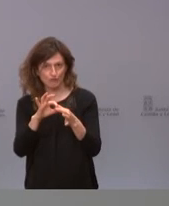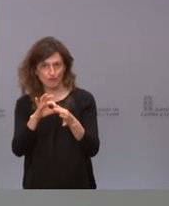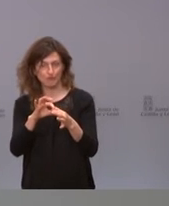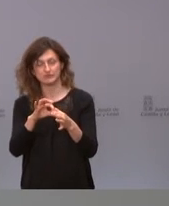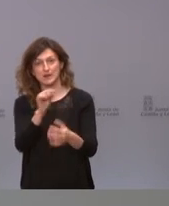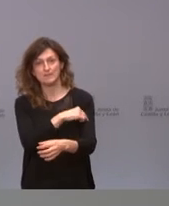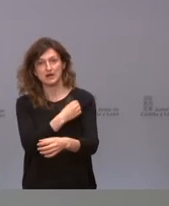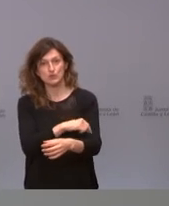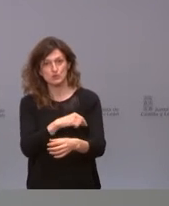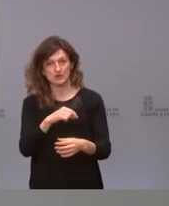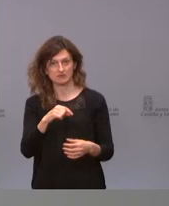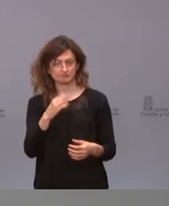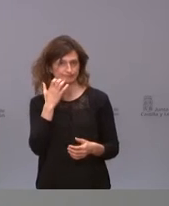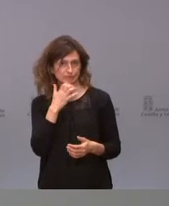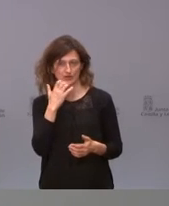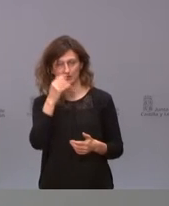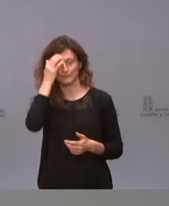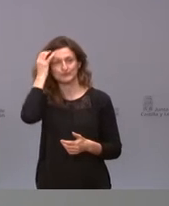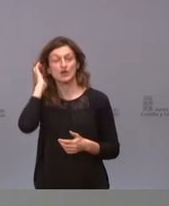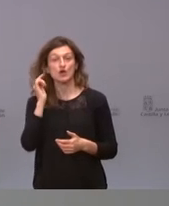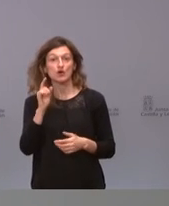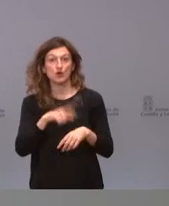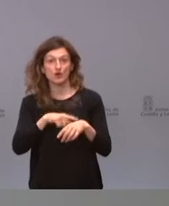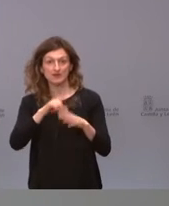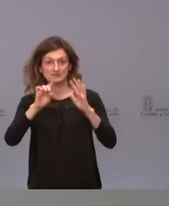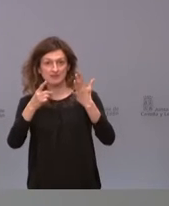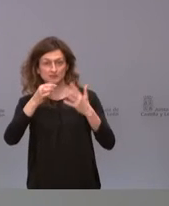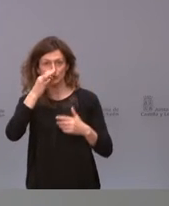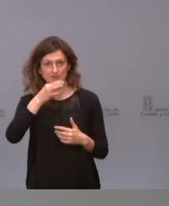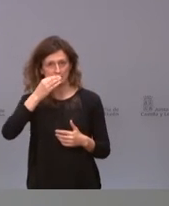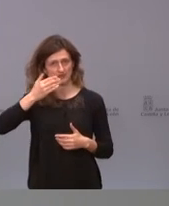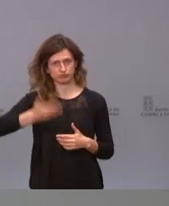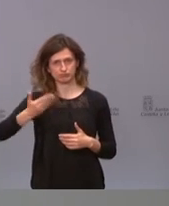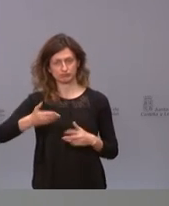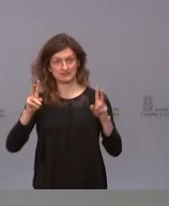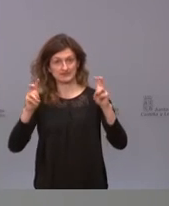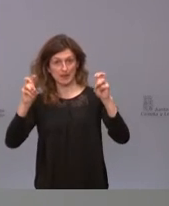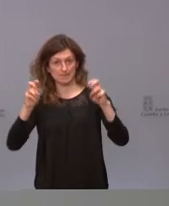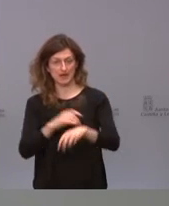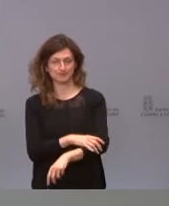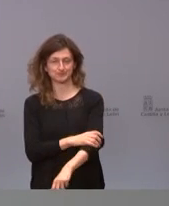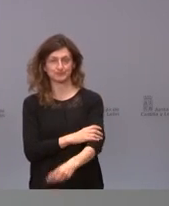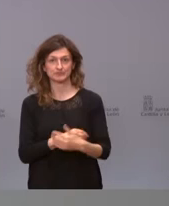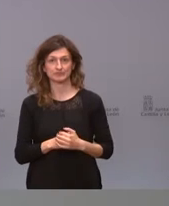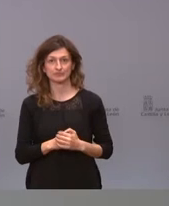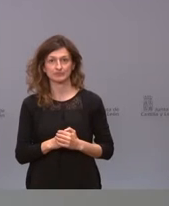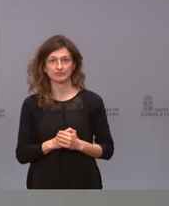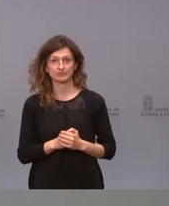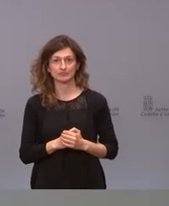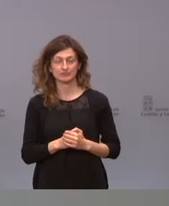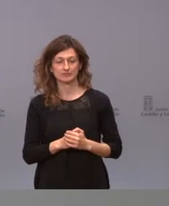vacunación. A las seis de la tarde el tema era importante, tan importante que